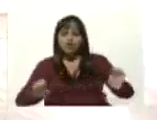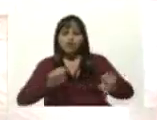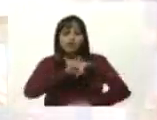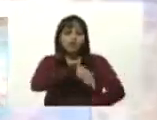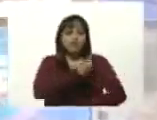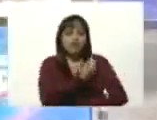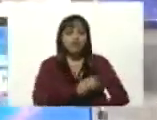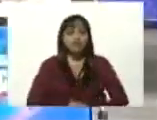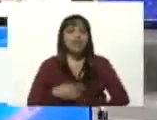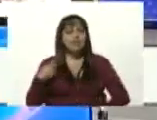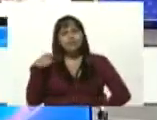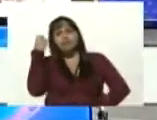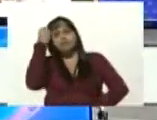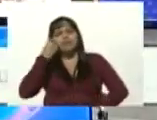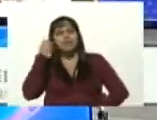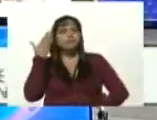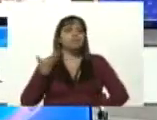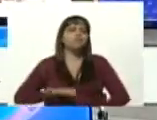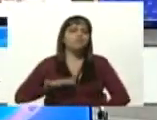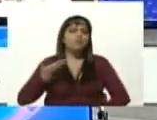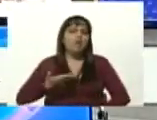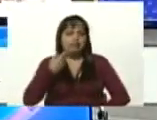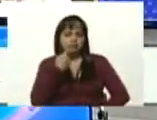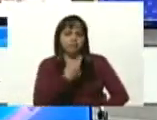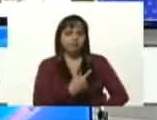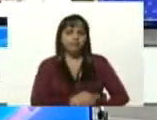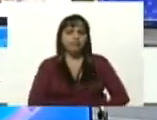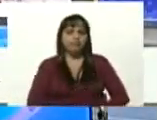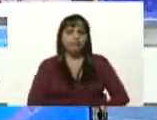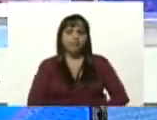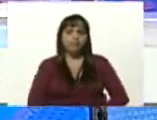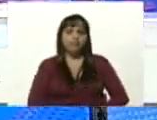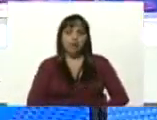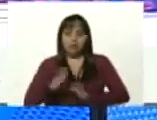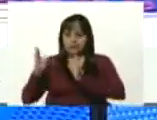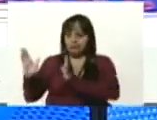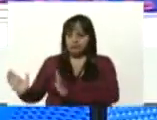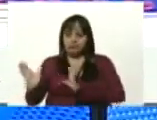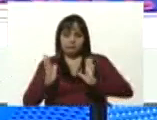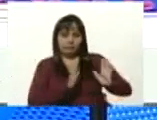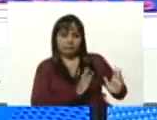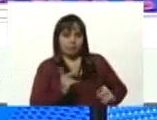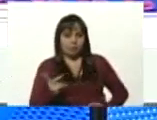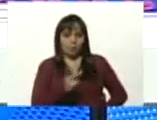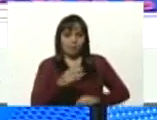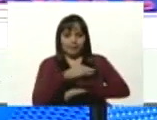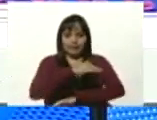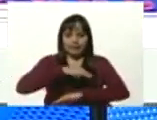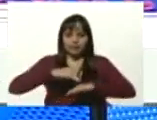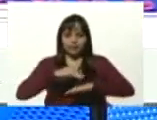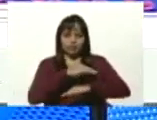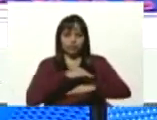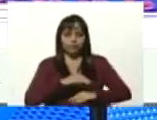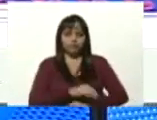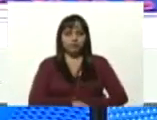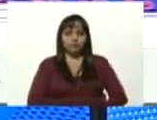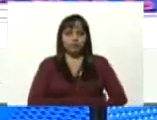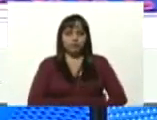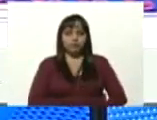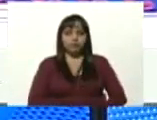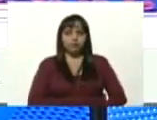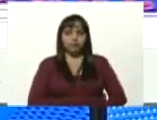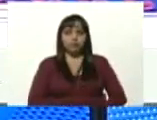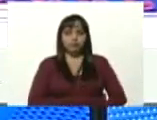aspiración. Aquí tengo a estos dos flamantes ministros. A el